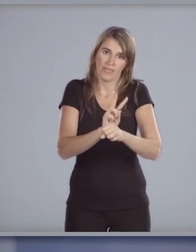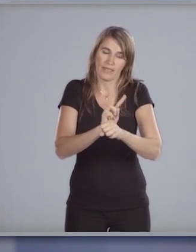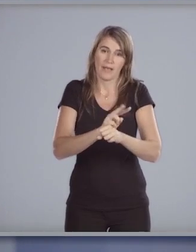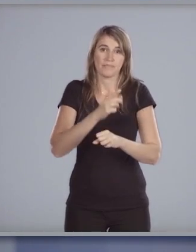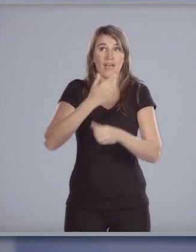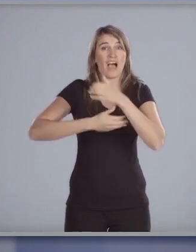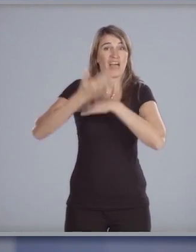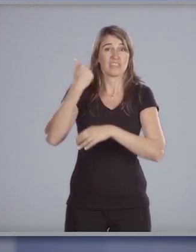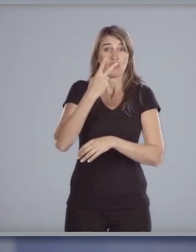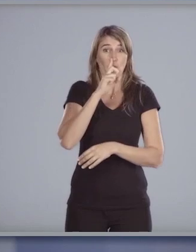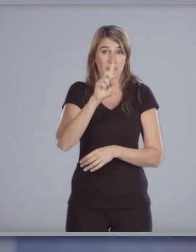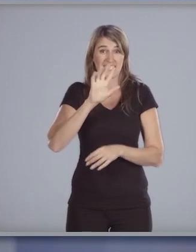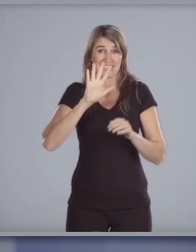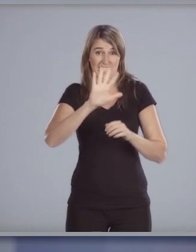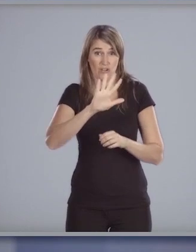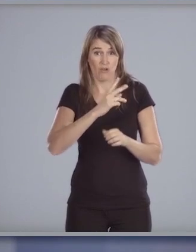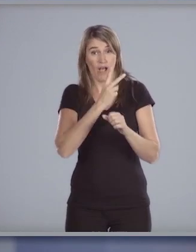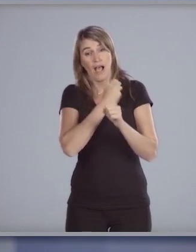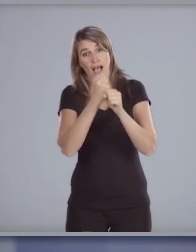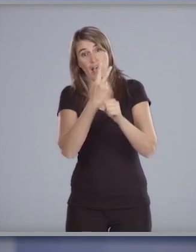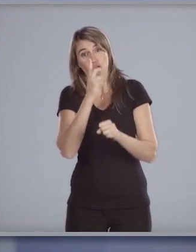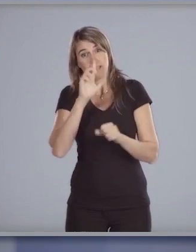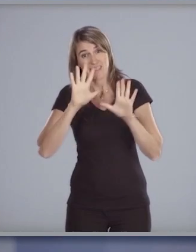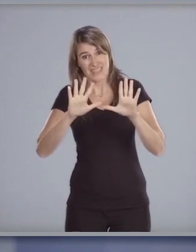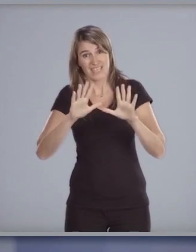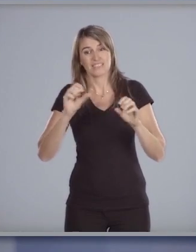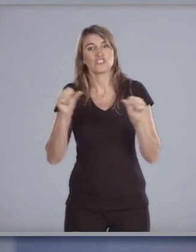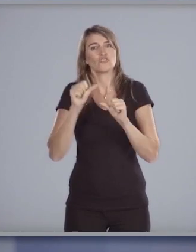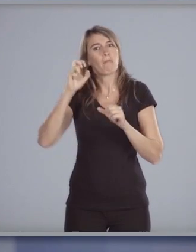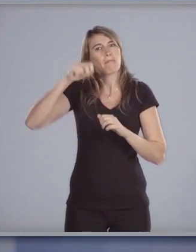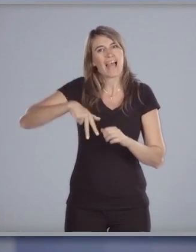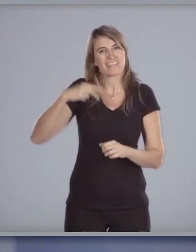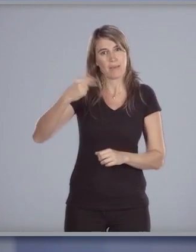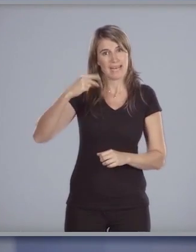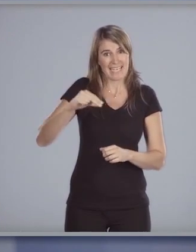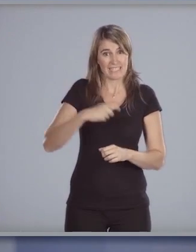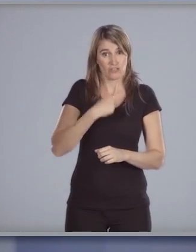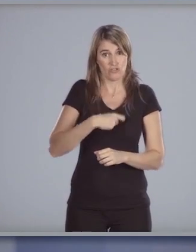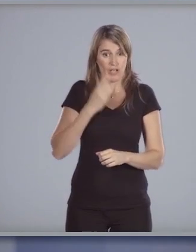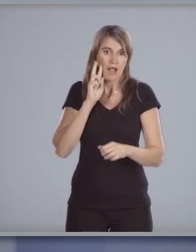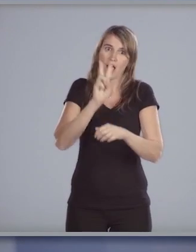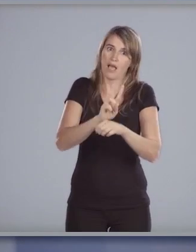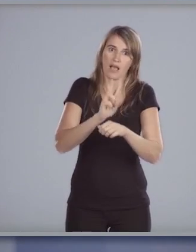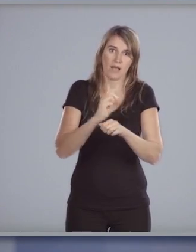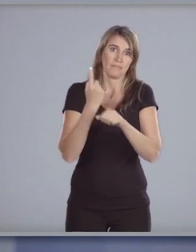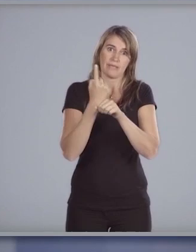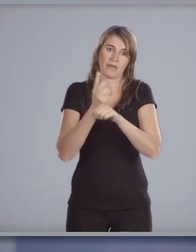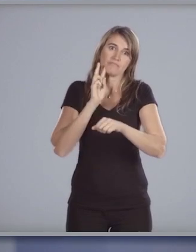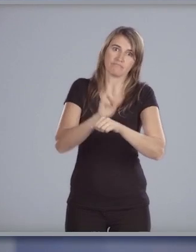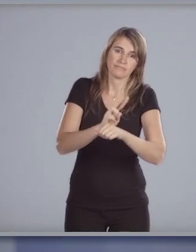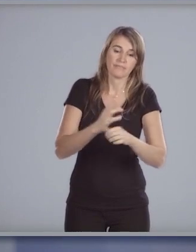periodo de gobierno 2005-2010 el plan de emergencia social fue prioritario